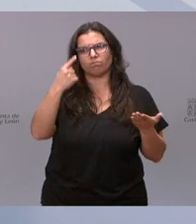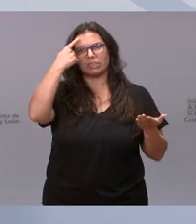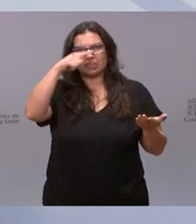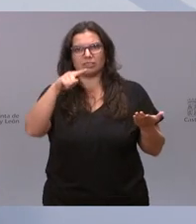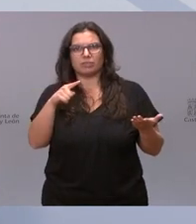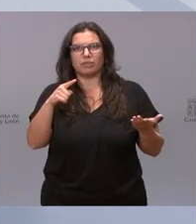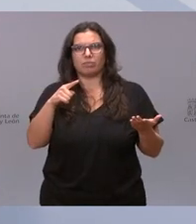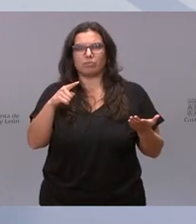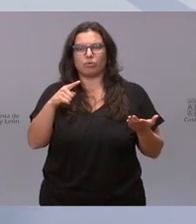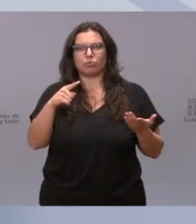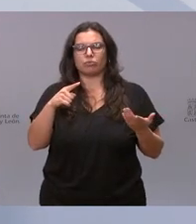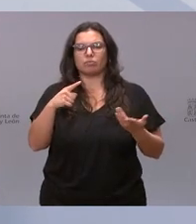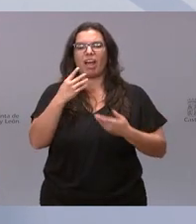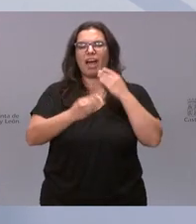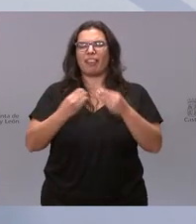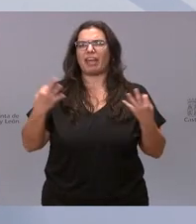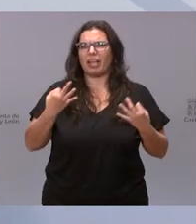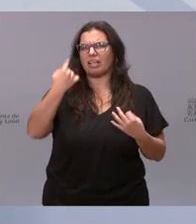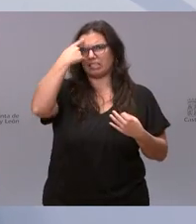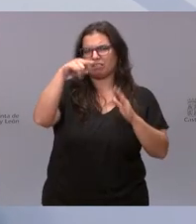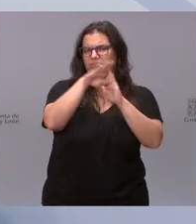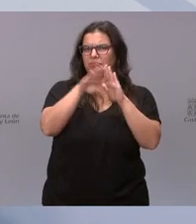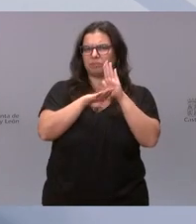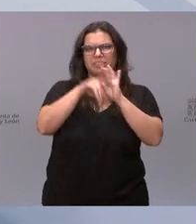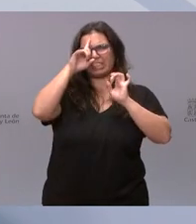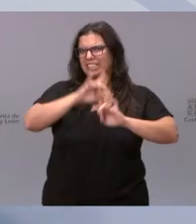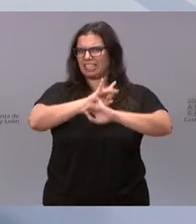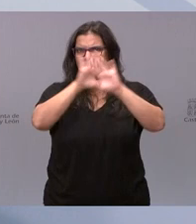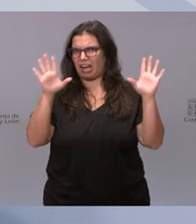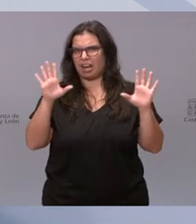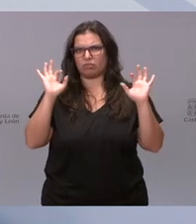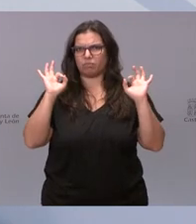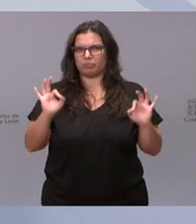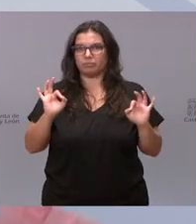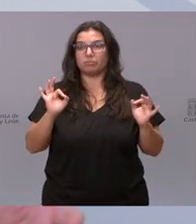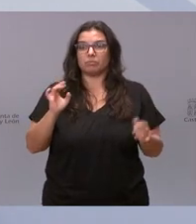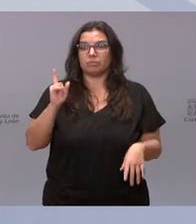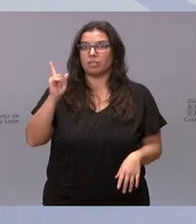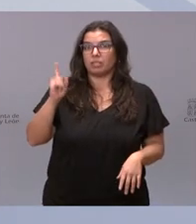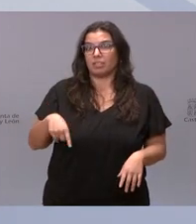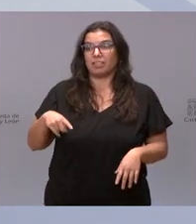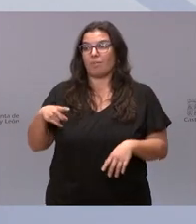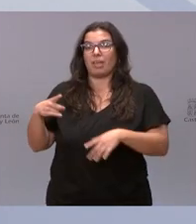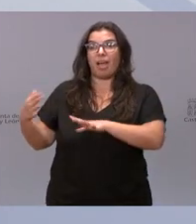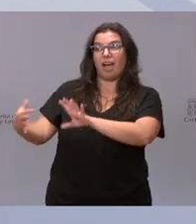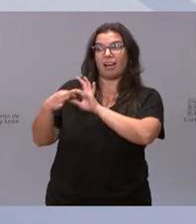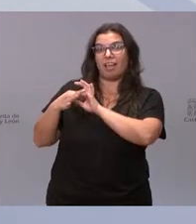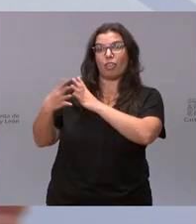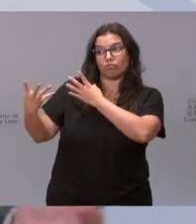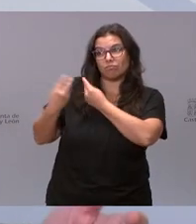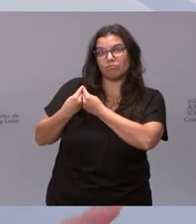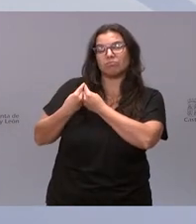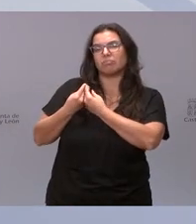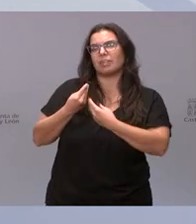que tenemos que hacer, tenemos las ideas claras de que es lo que hay que hacer y tenemos los mejores aliados que son todas